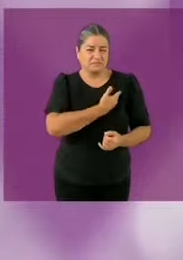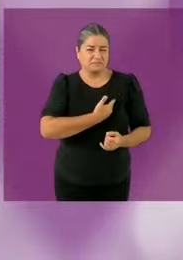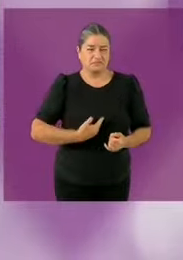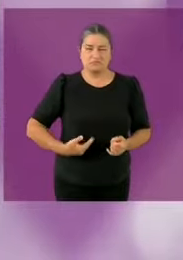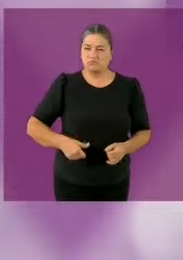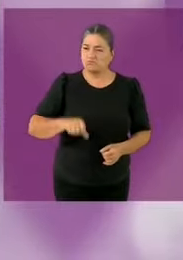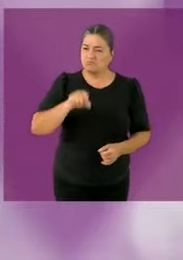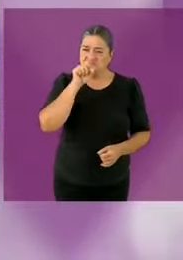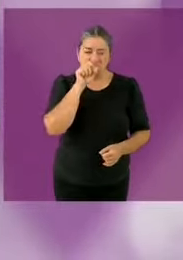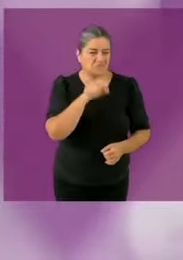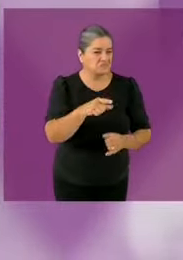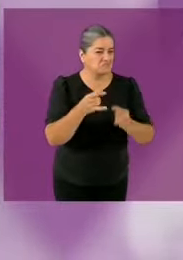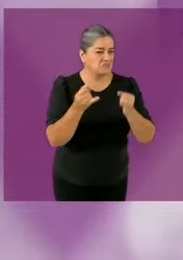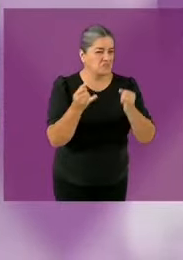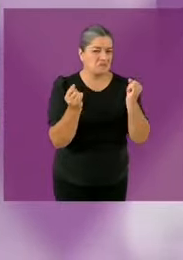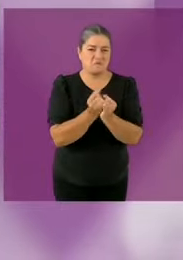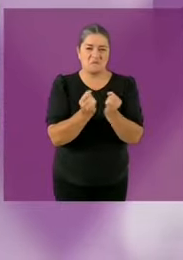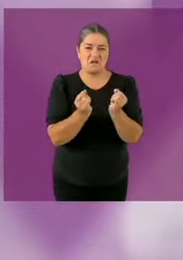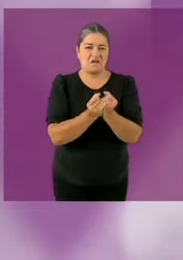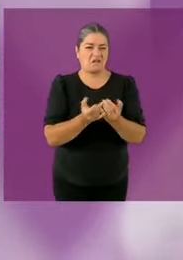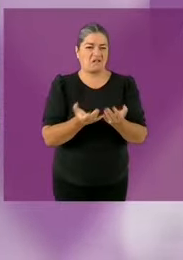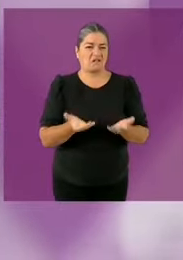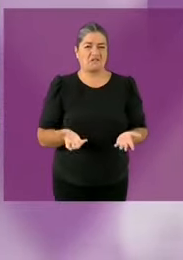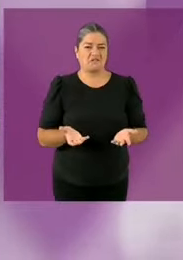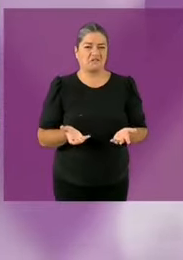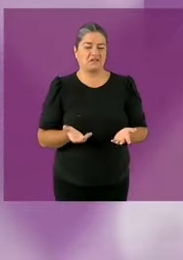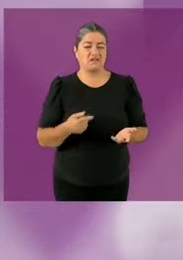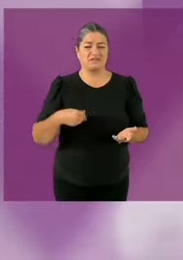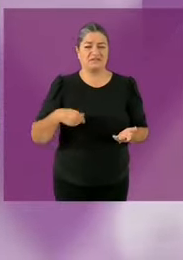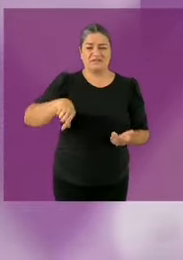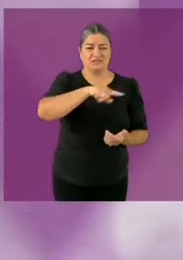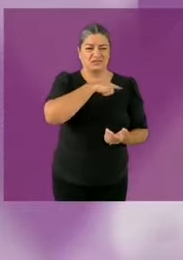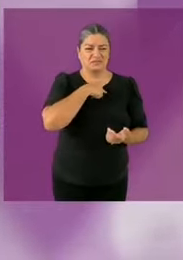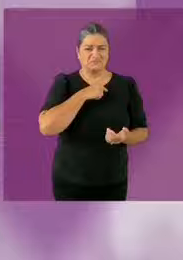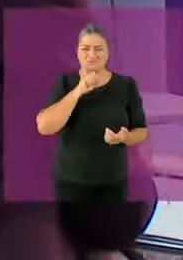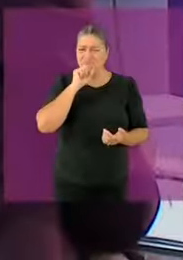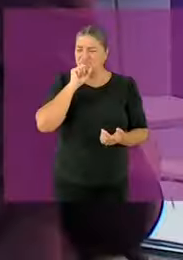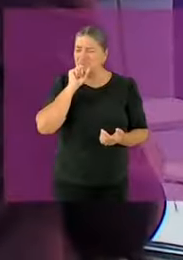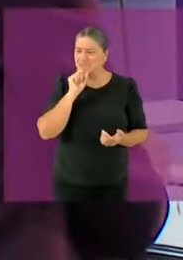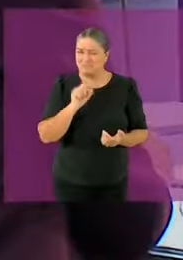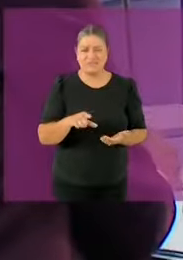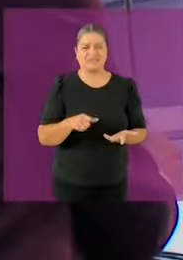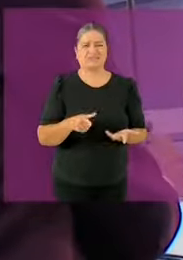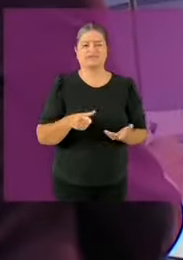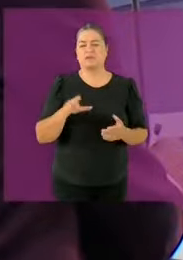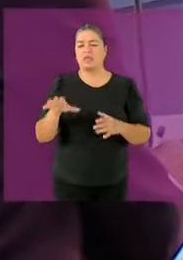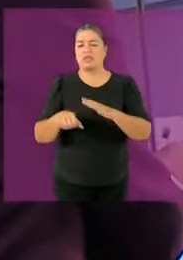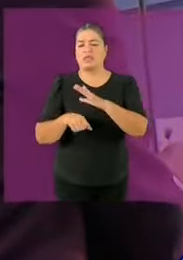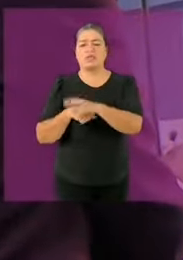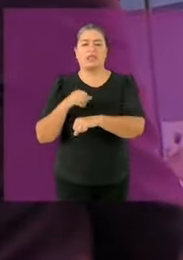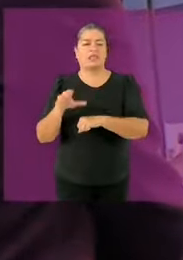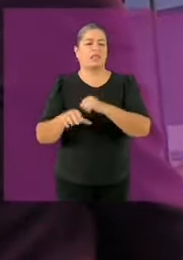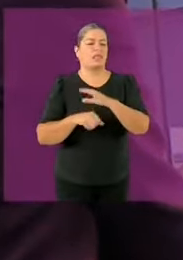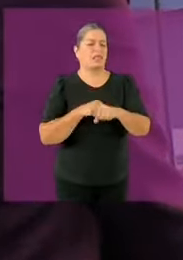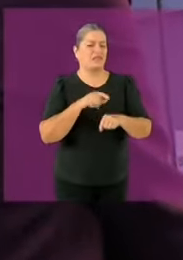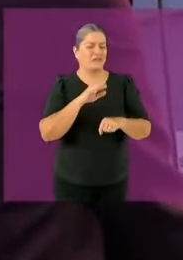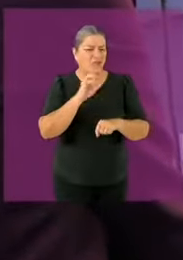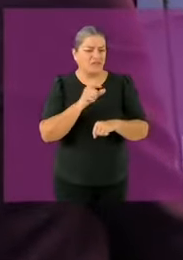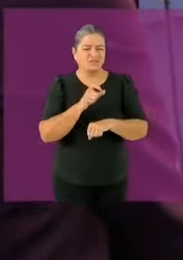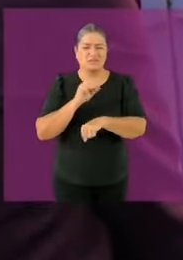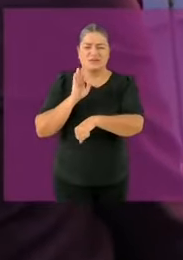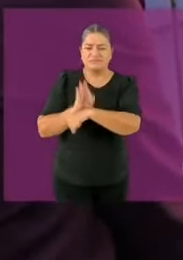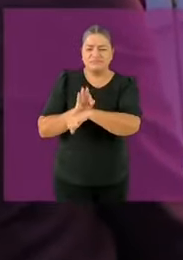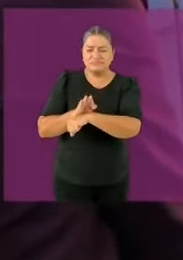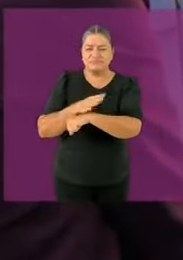ese enojo por la corrupción de los hijos o de los hijastros de Fox. Ojalá hubiera habido congruencia. Hay que